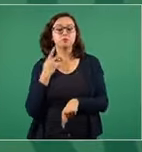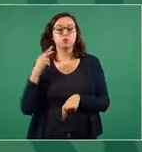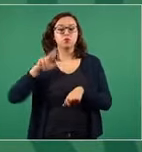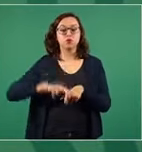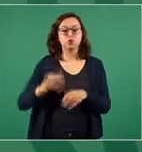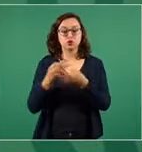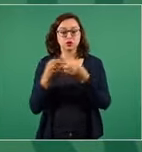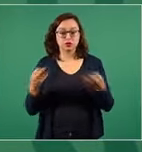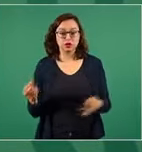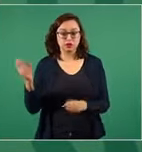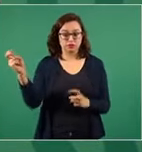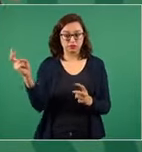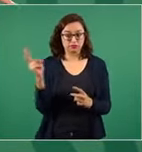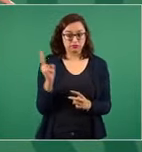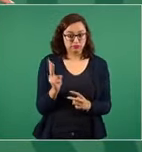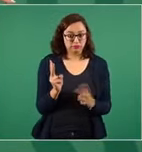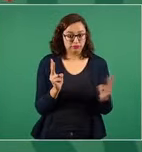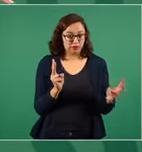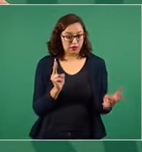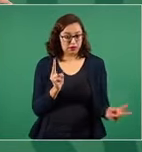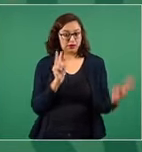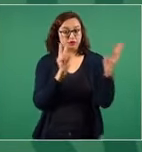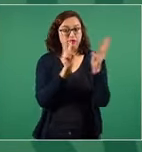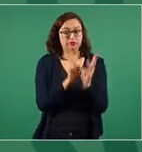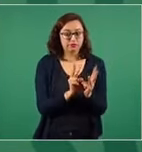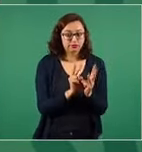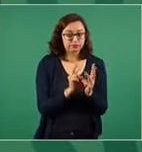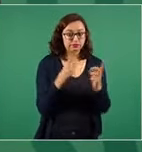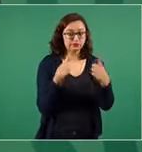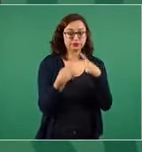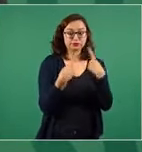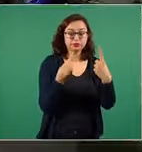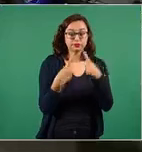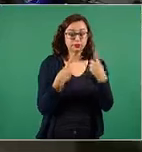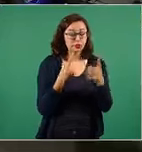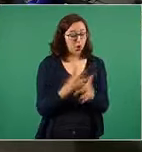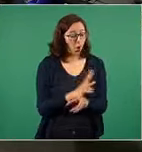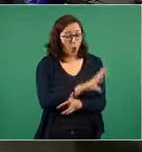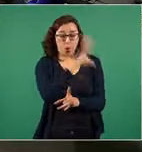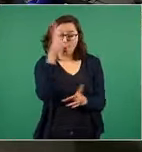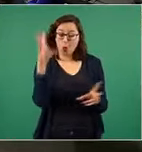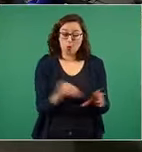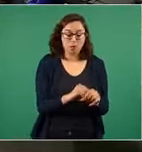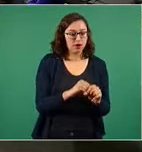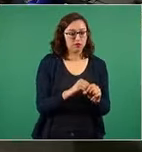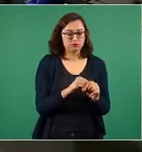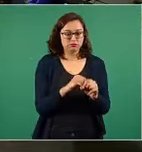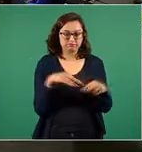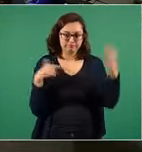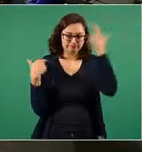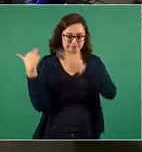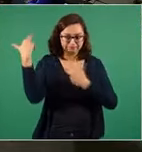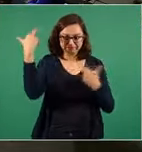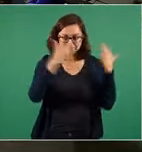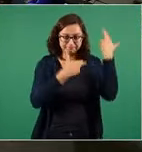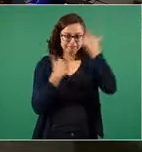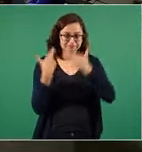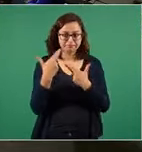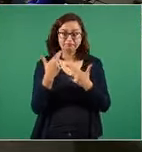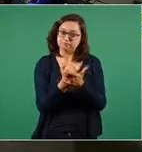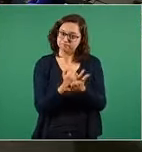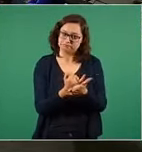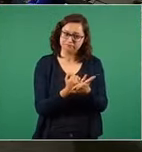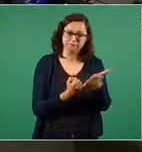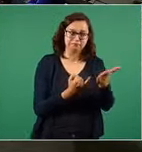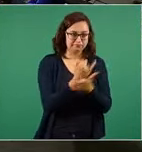van a estar los dos. Y revisan todo y ustedes se resuelven,